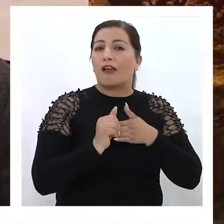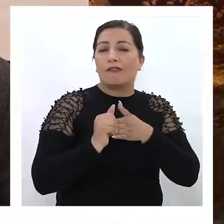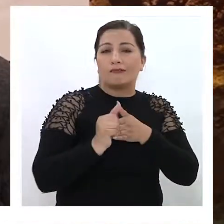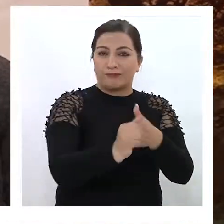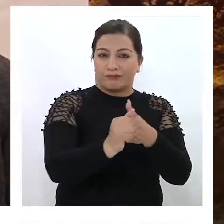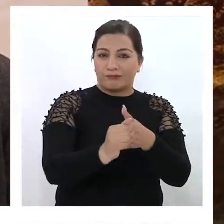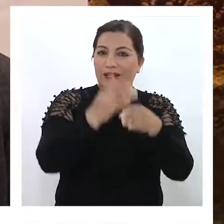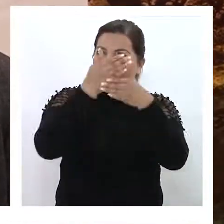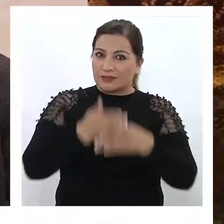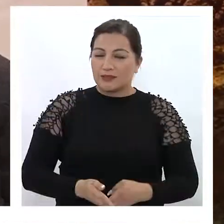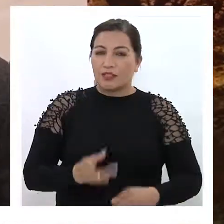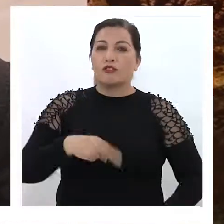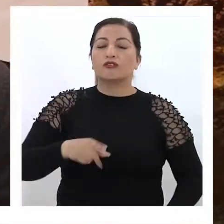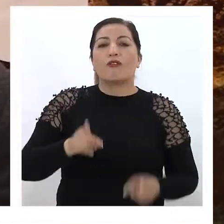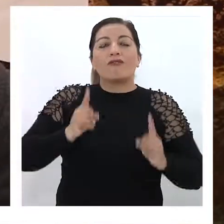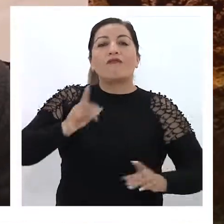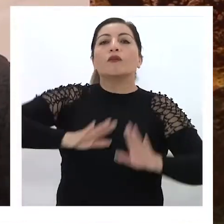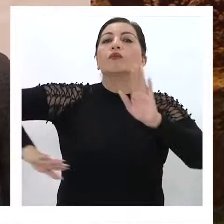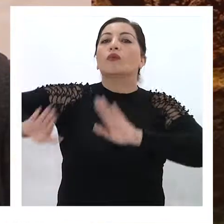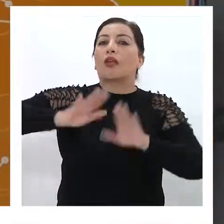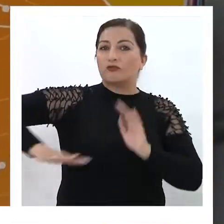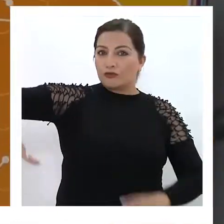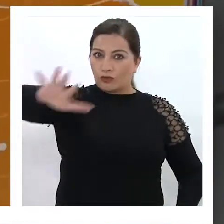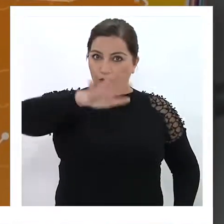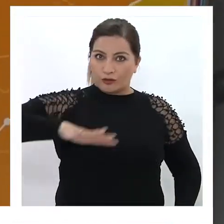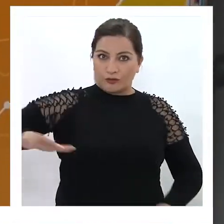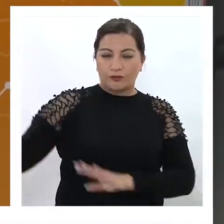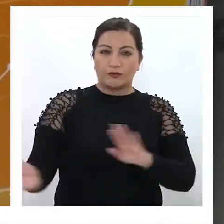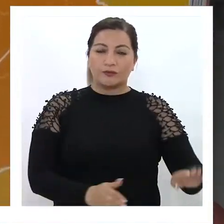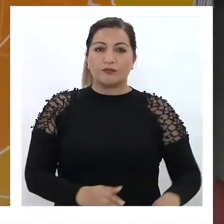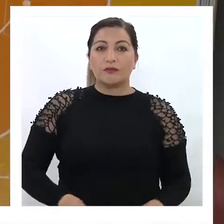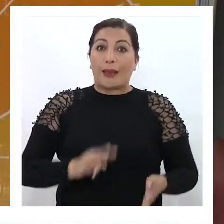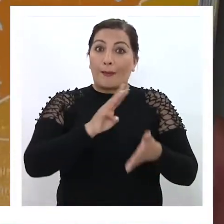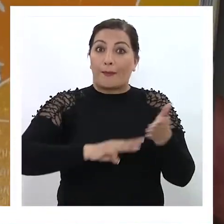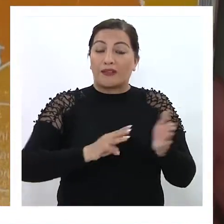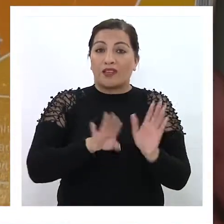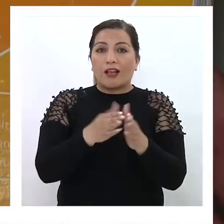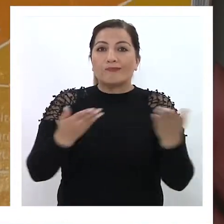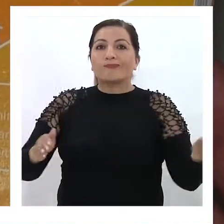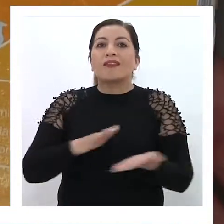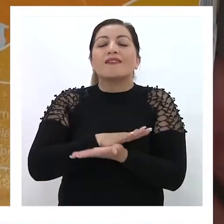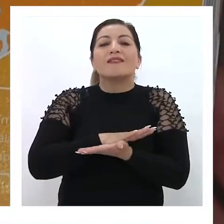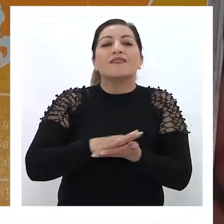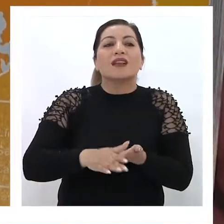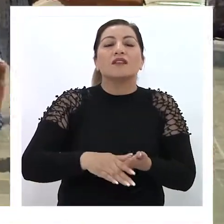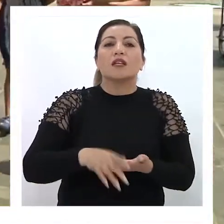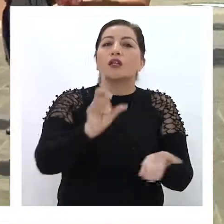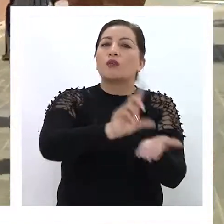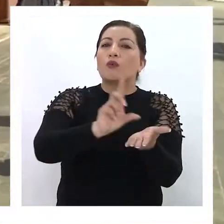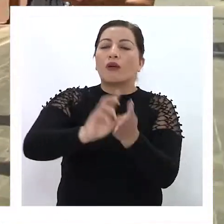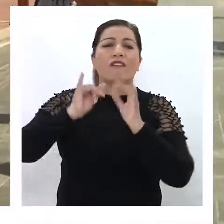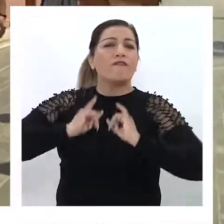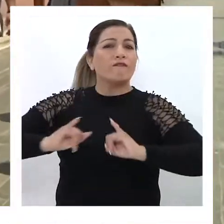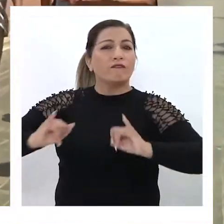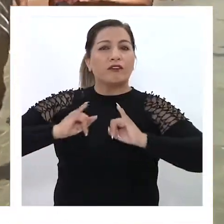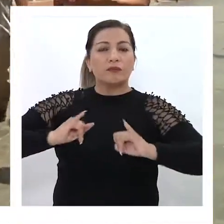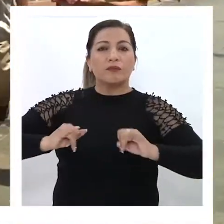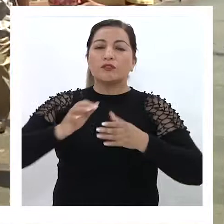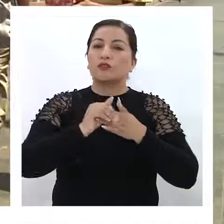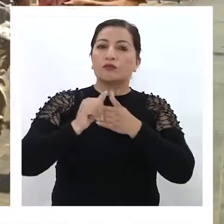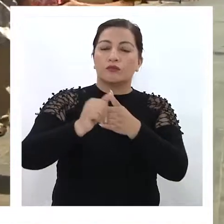esta región finalmente, que tenemos que cuidarla todos. El material será entregado de manera gratuita en puntos de información